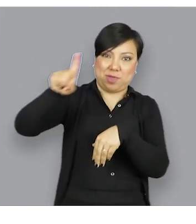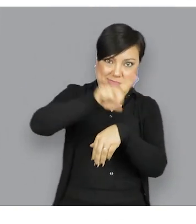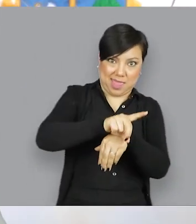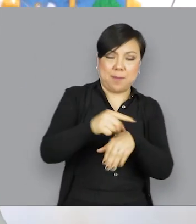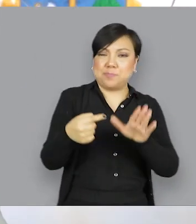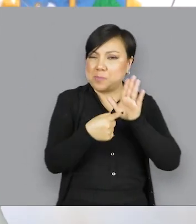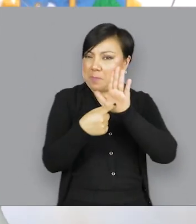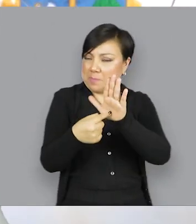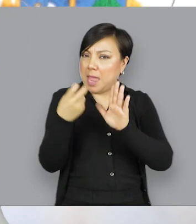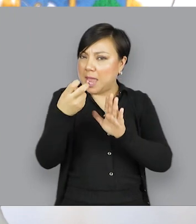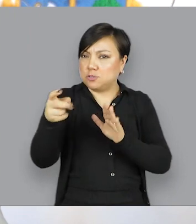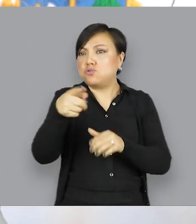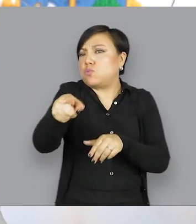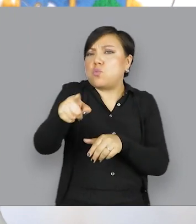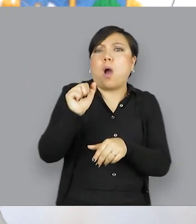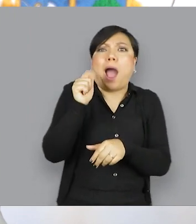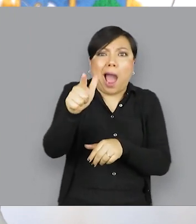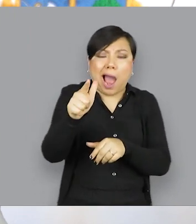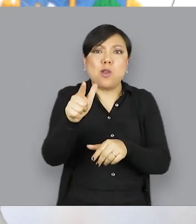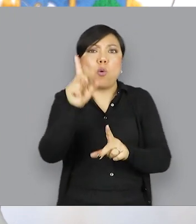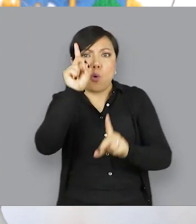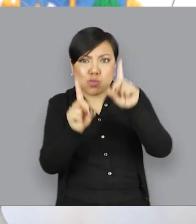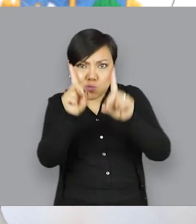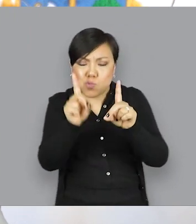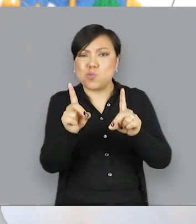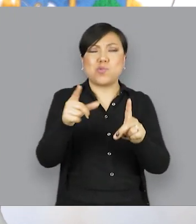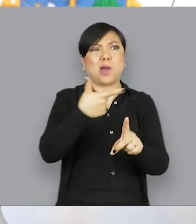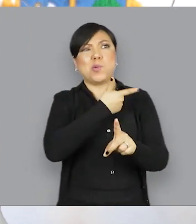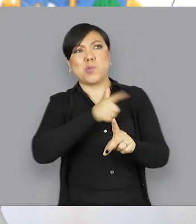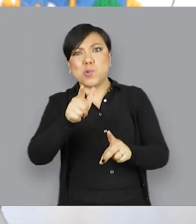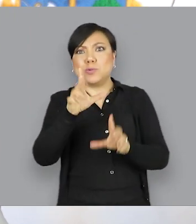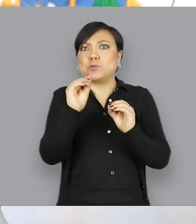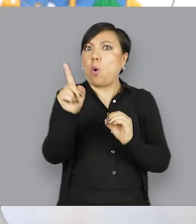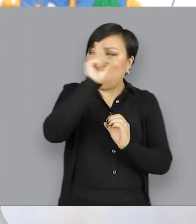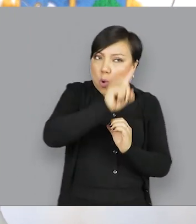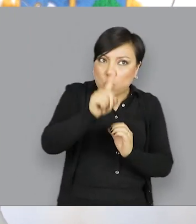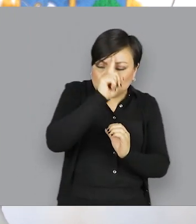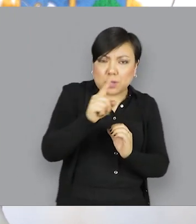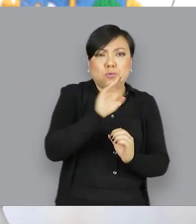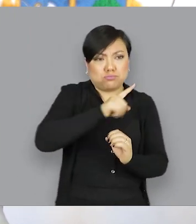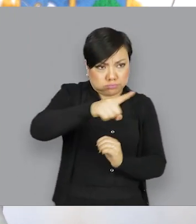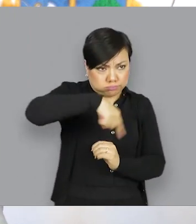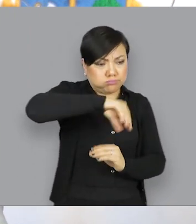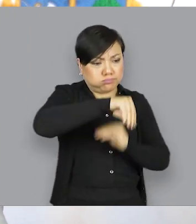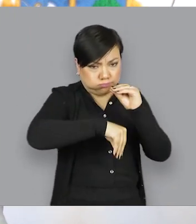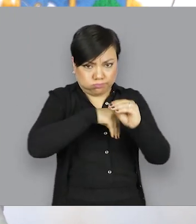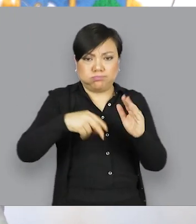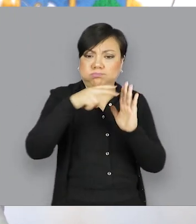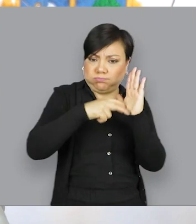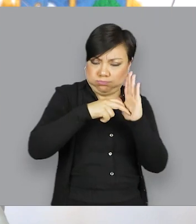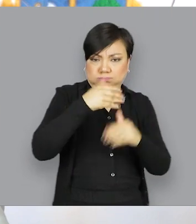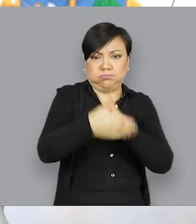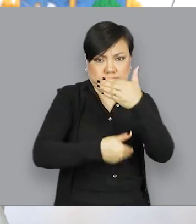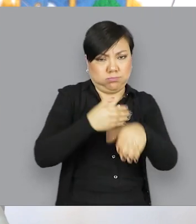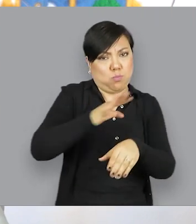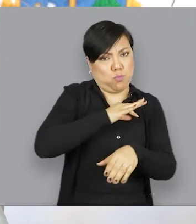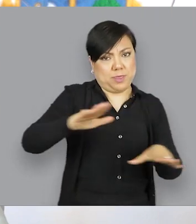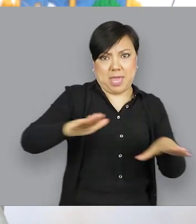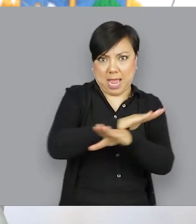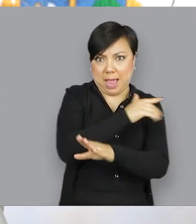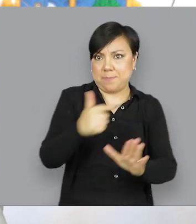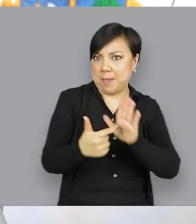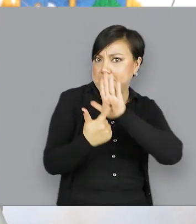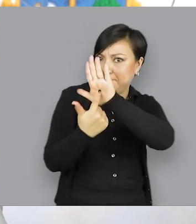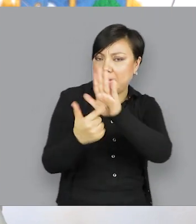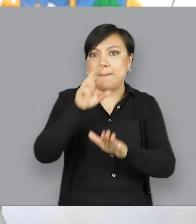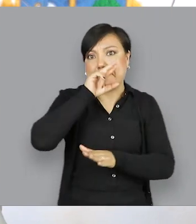la pandemia. Permaneceremos atentos a tus comentarios, críticas y sugerencias para mejorar todas las herramientas que te ofrecemos.